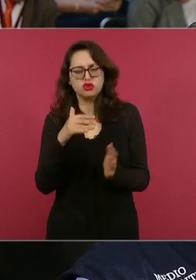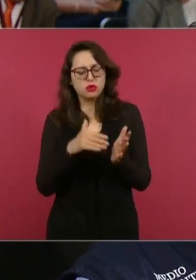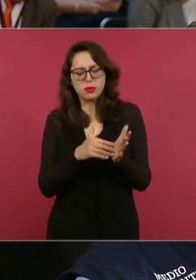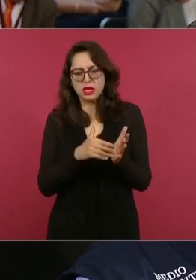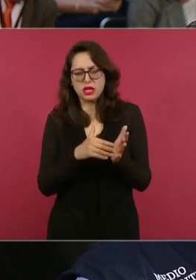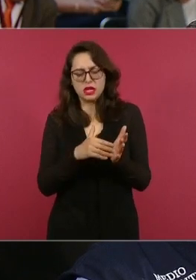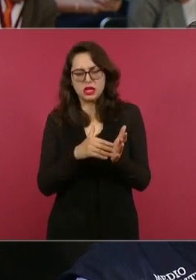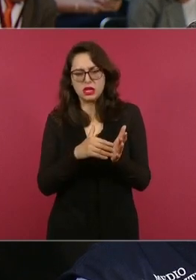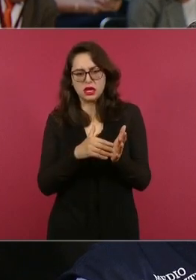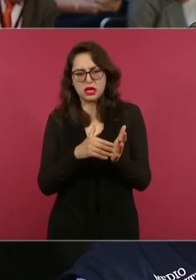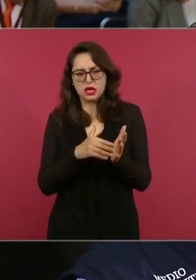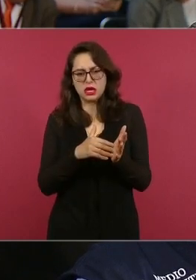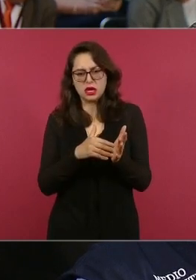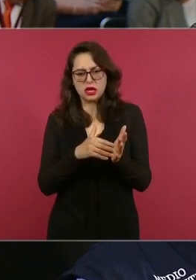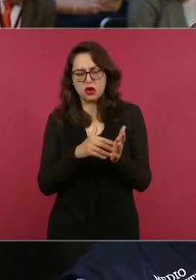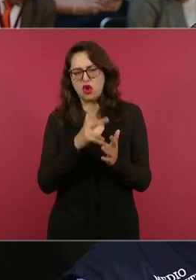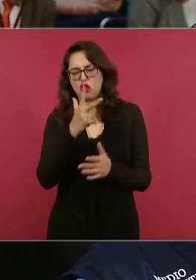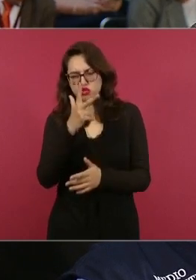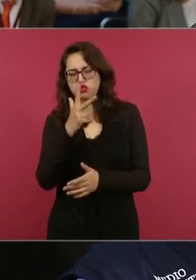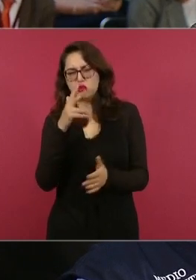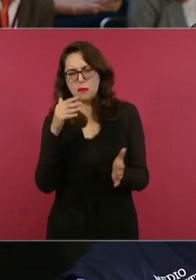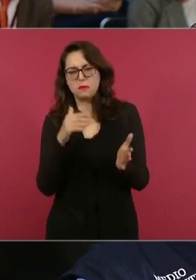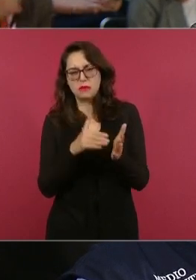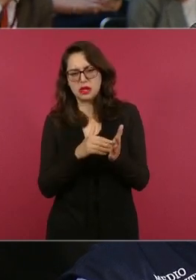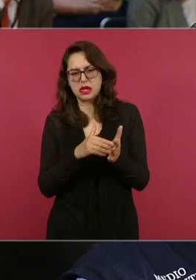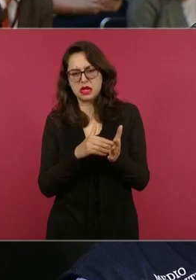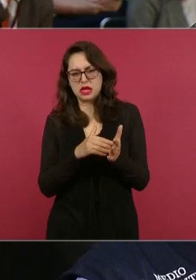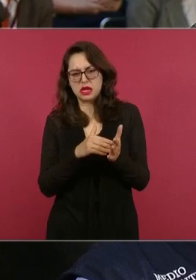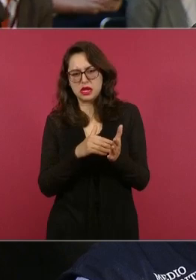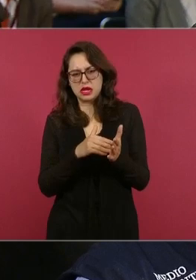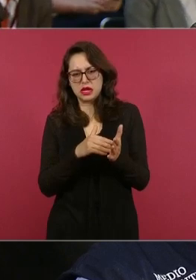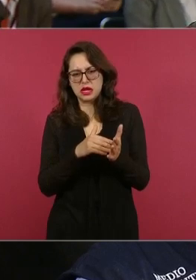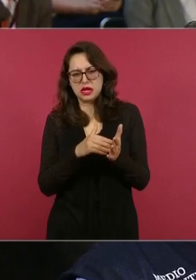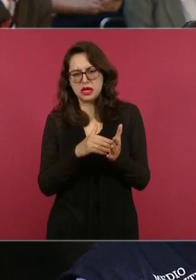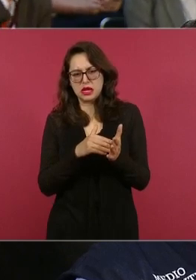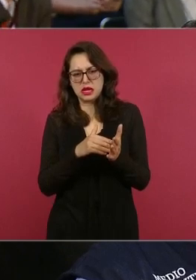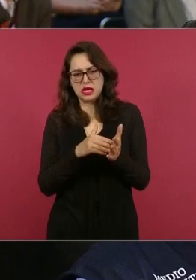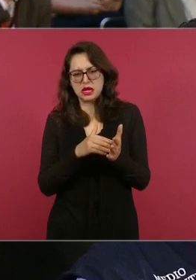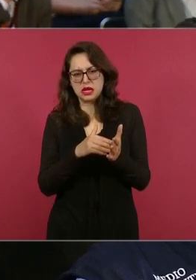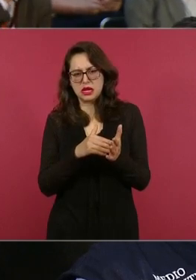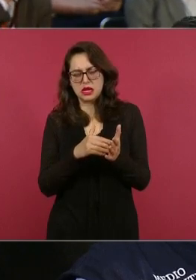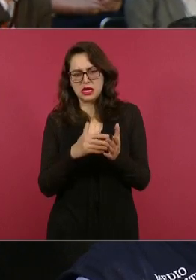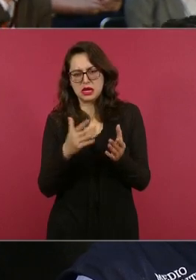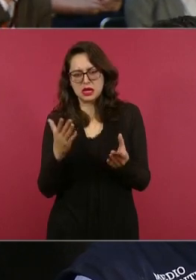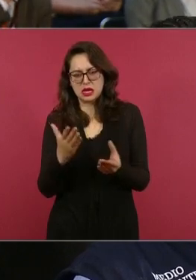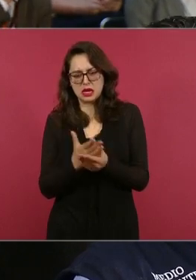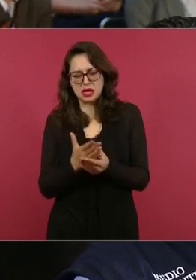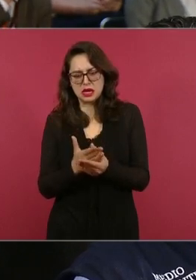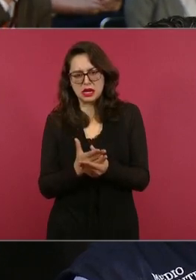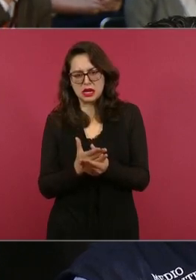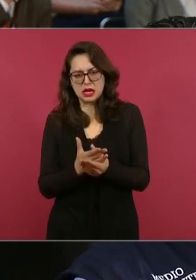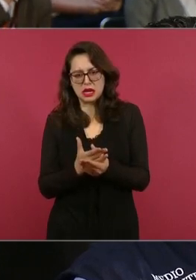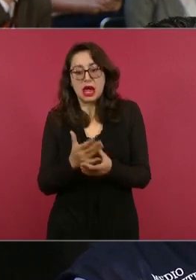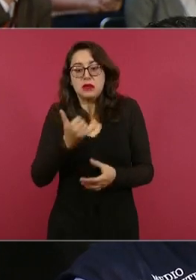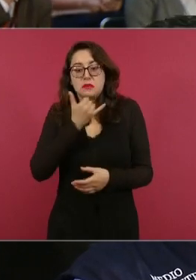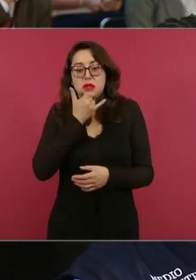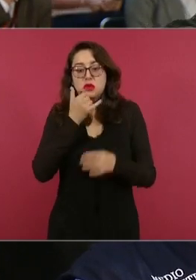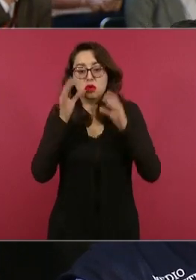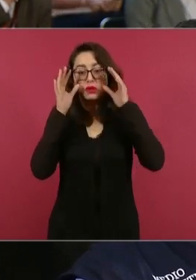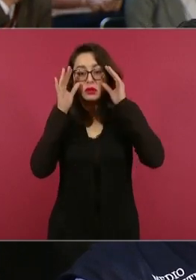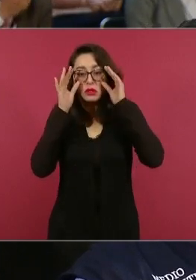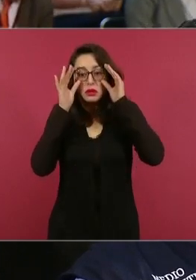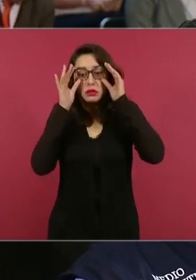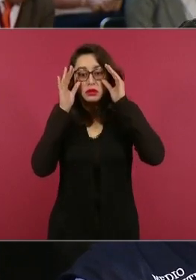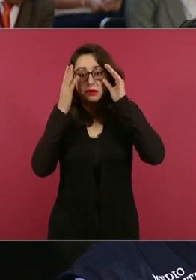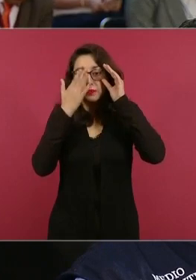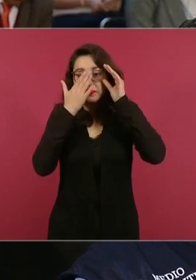con los acumulados me están cayendo los lentes disculpen con